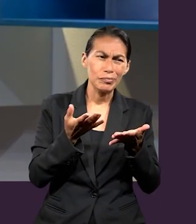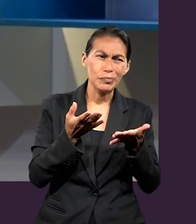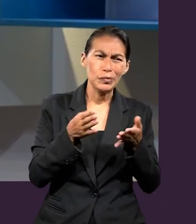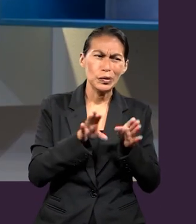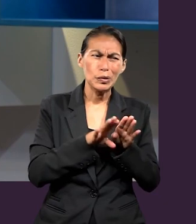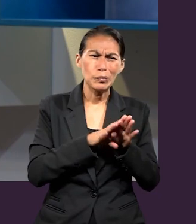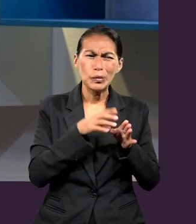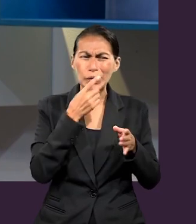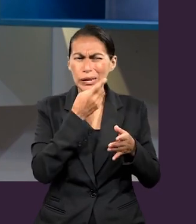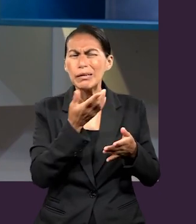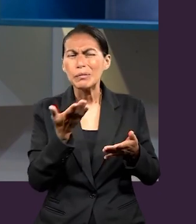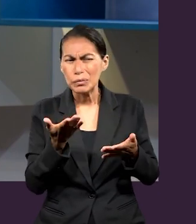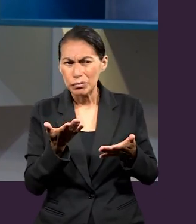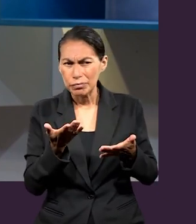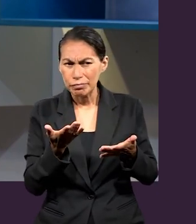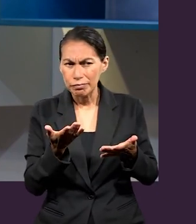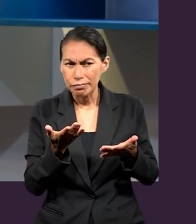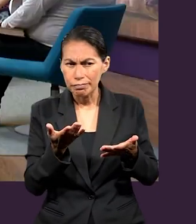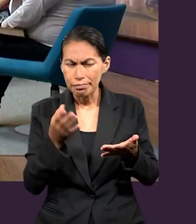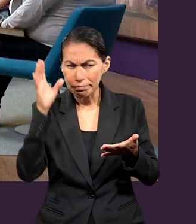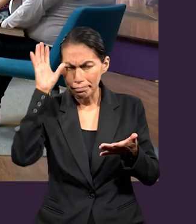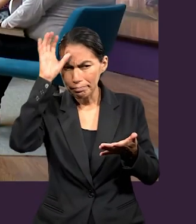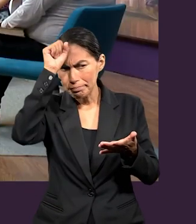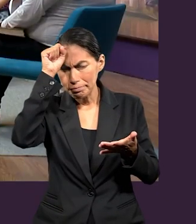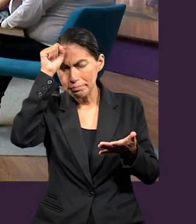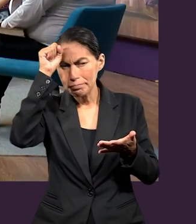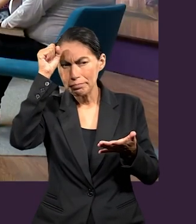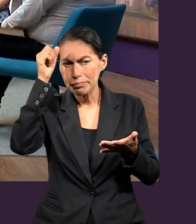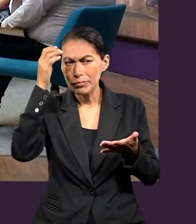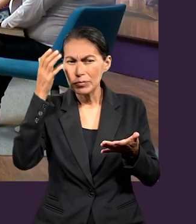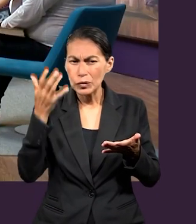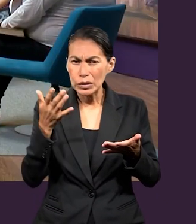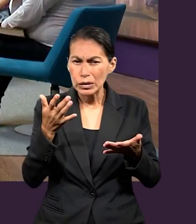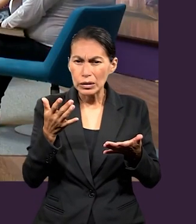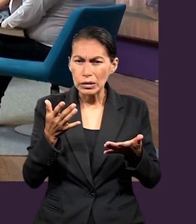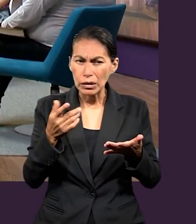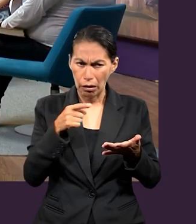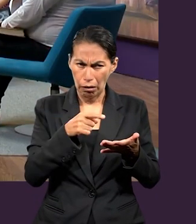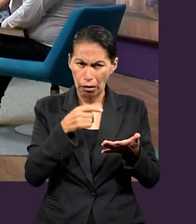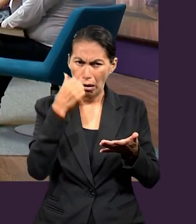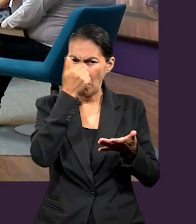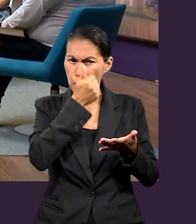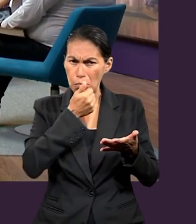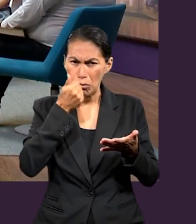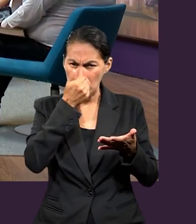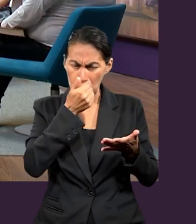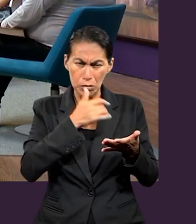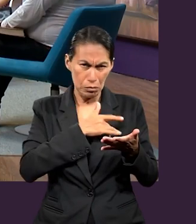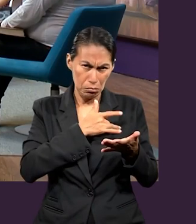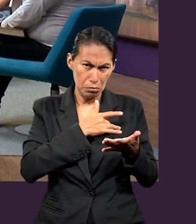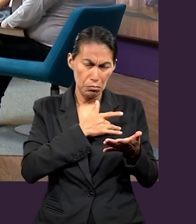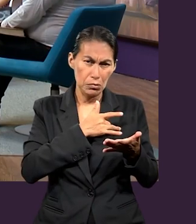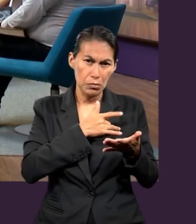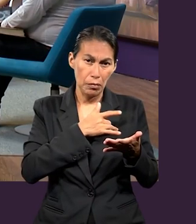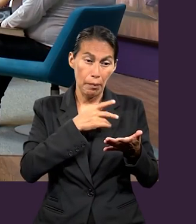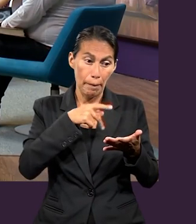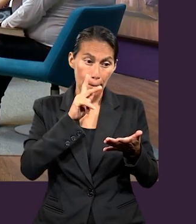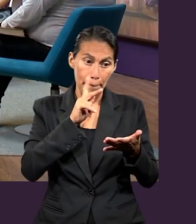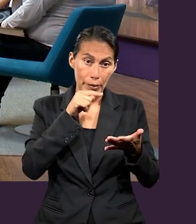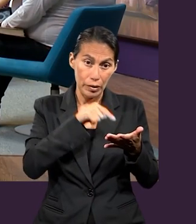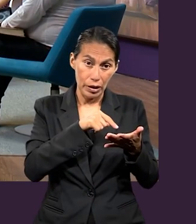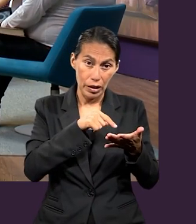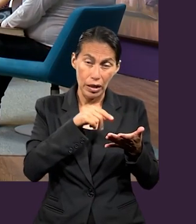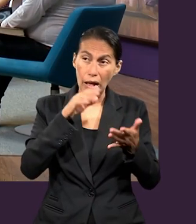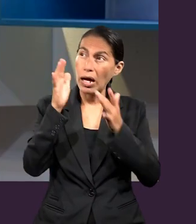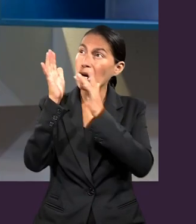¿cómo diríamos? ¿Cómo lo diríamos el concepto...? Es decir, se sentía apóstol, pero en la medida